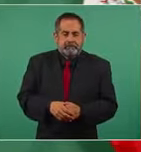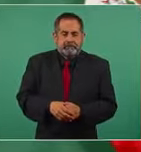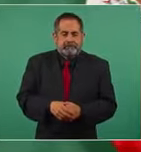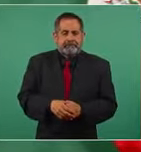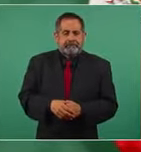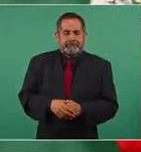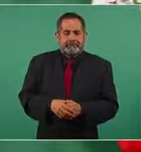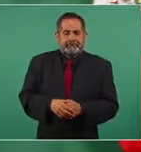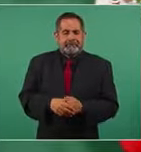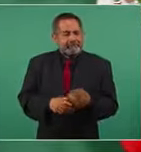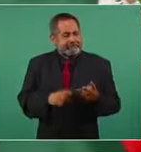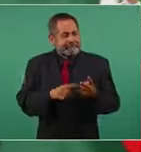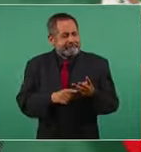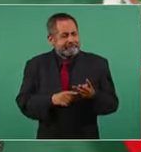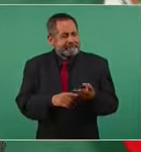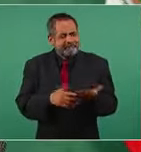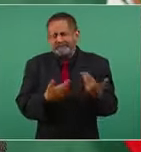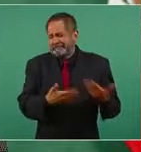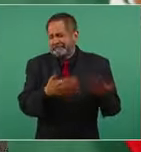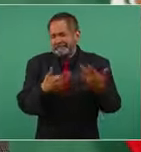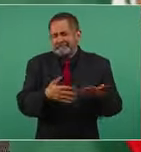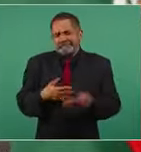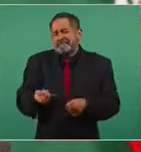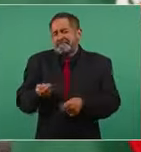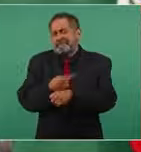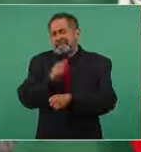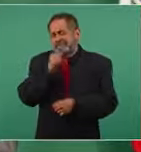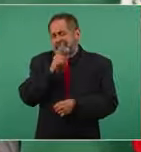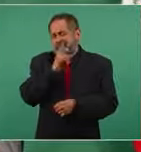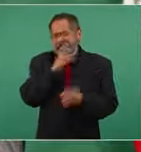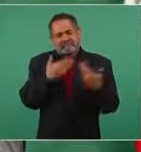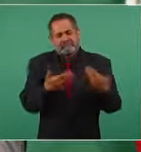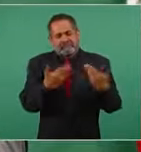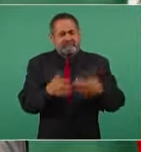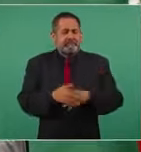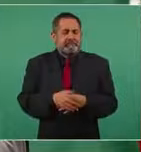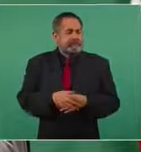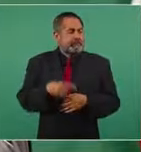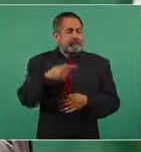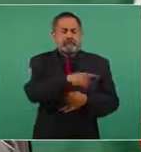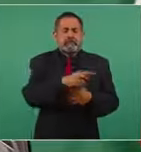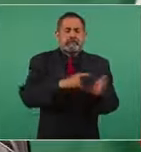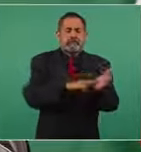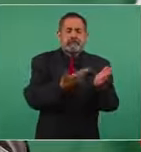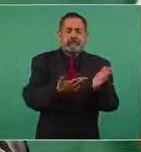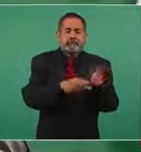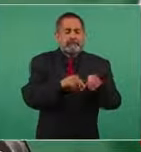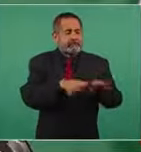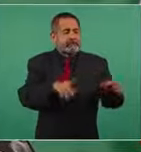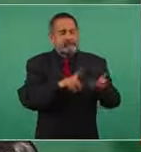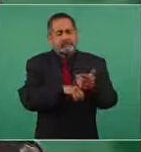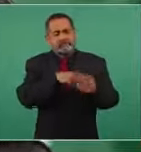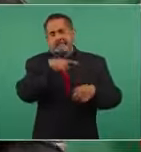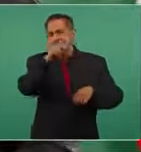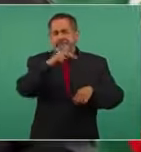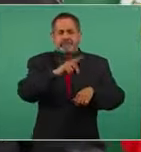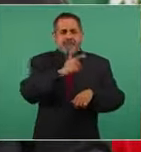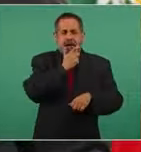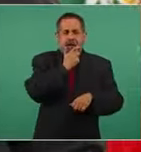no pasa nada que la revista inglesa